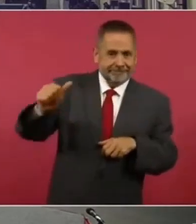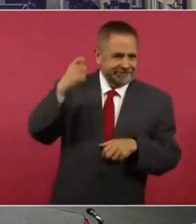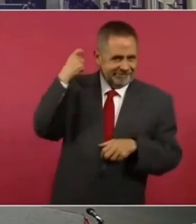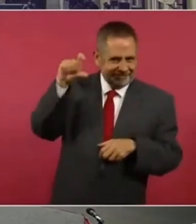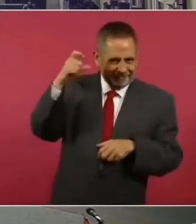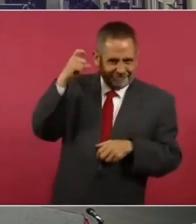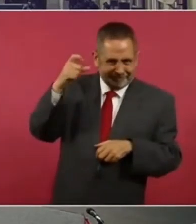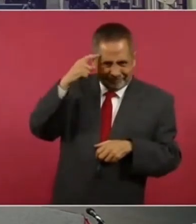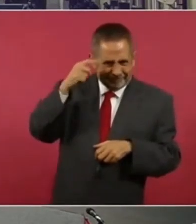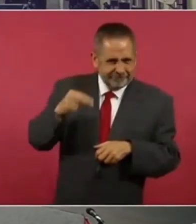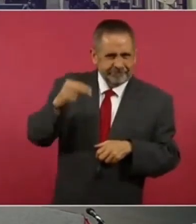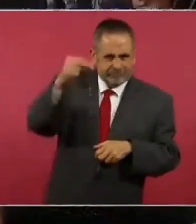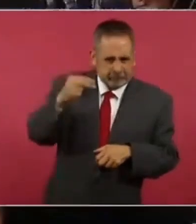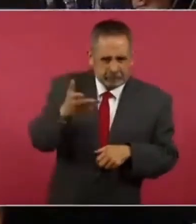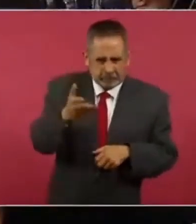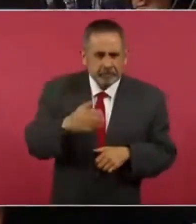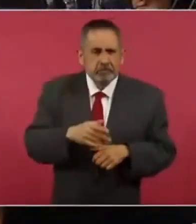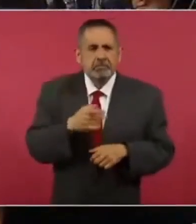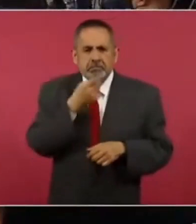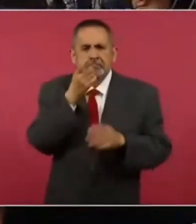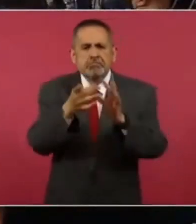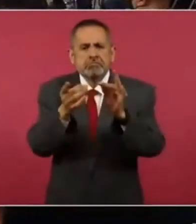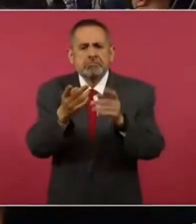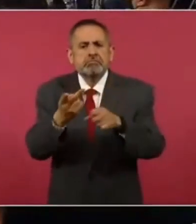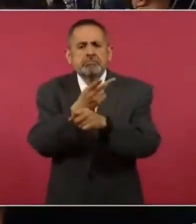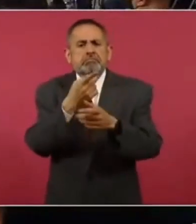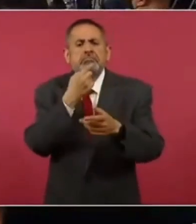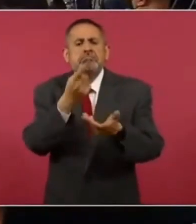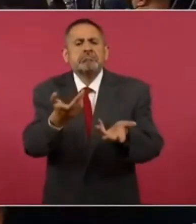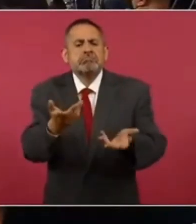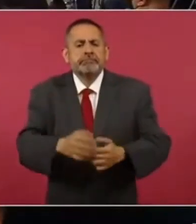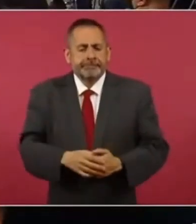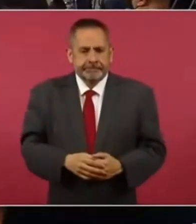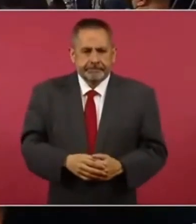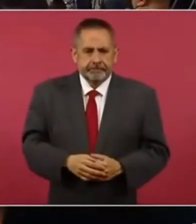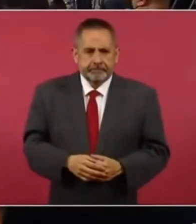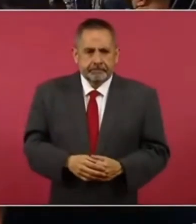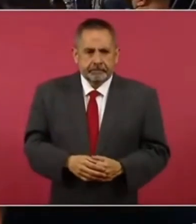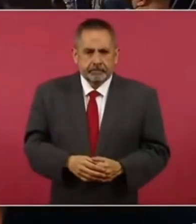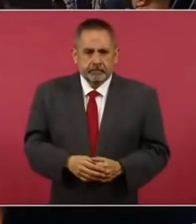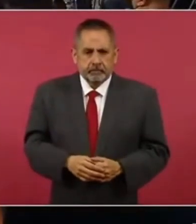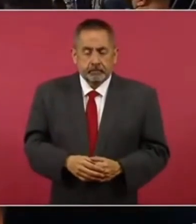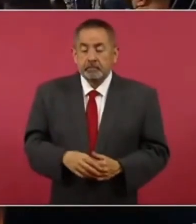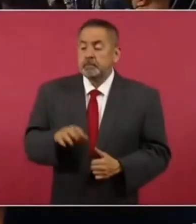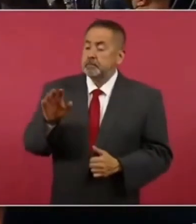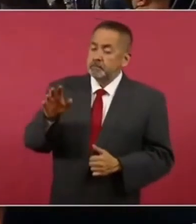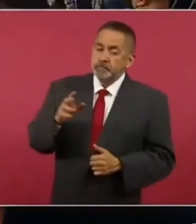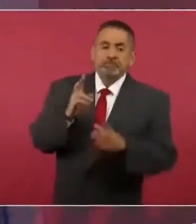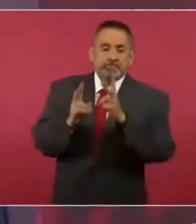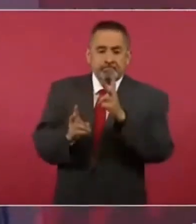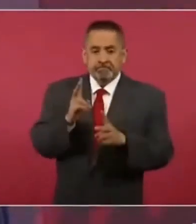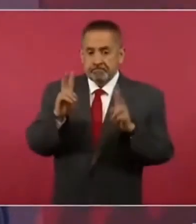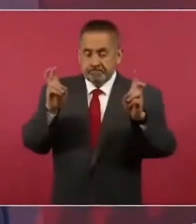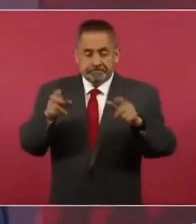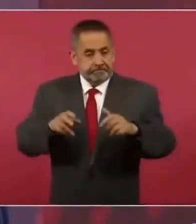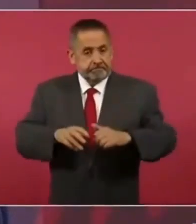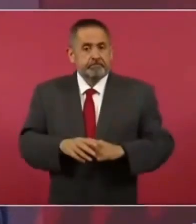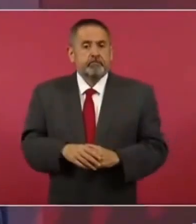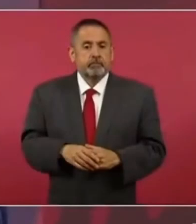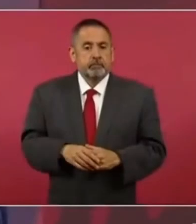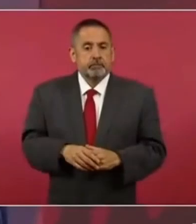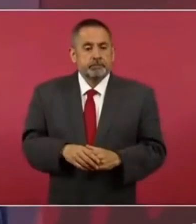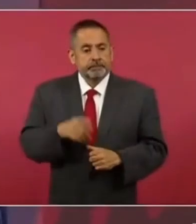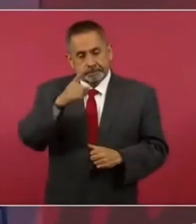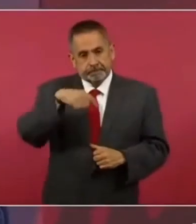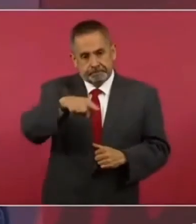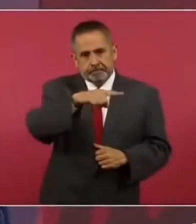en sí hacia el norte del país? ¿Qué le dijeron al respecto, señor presidente? Pues hablamos del tema. Ellos